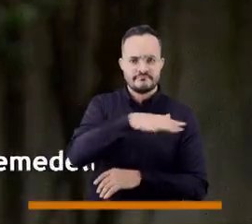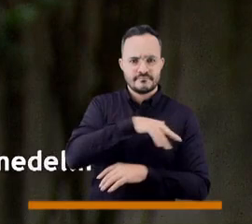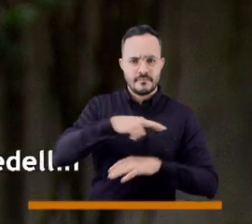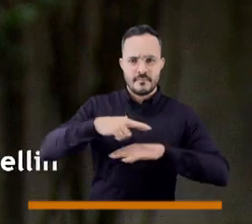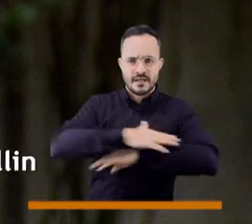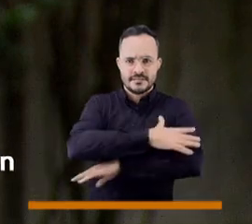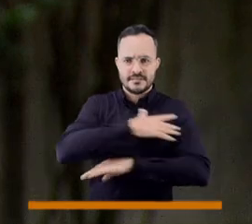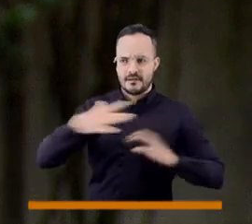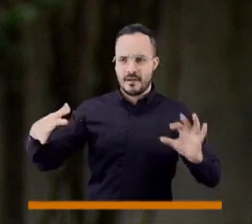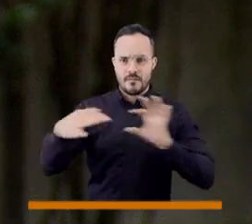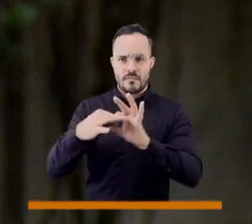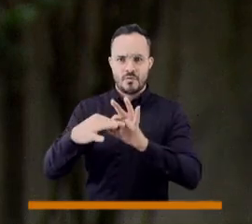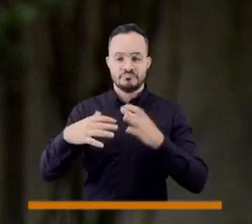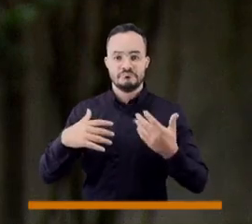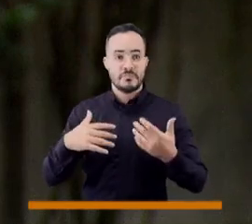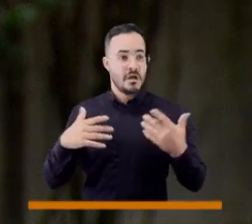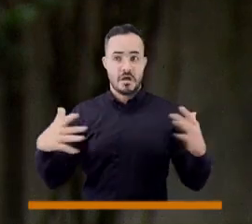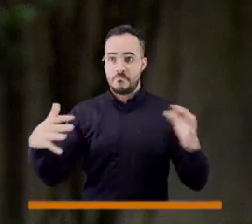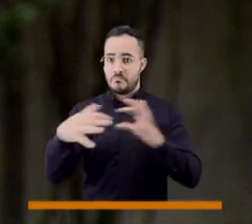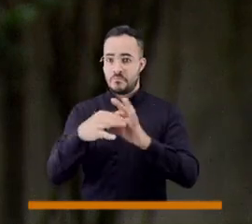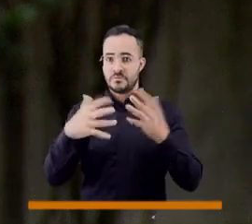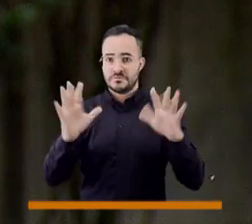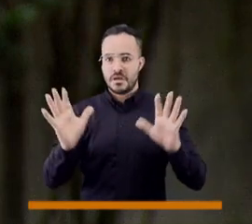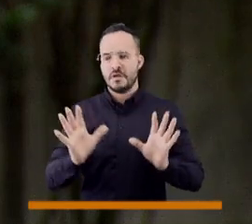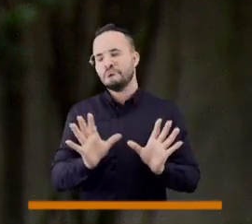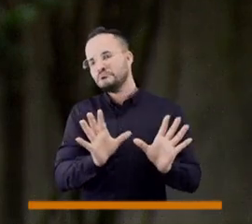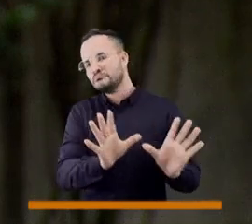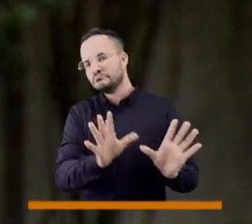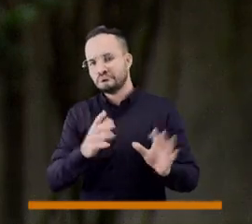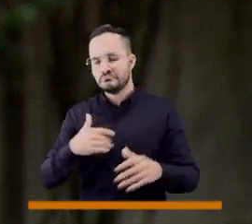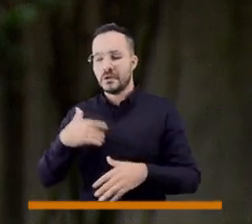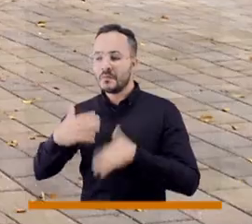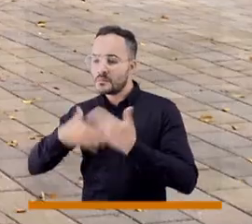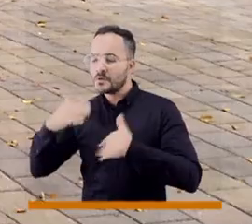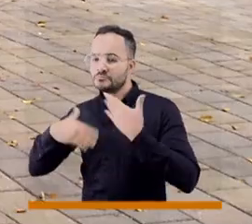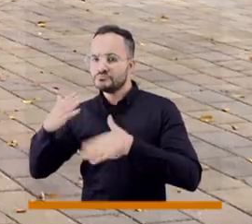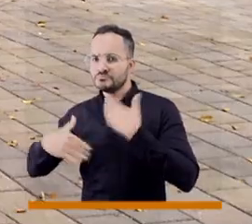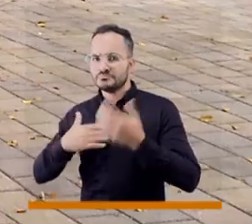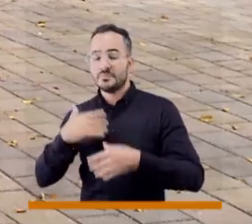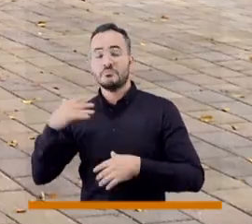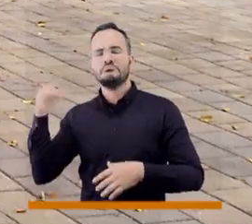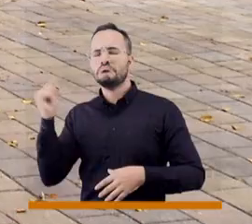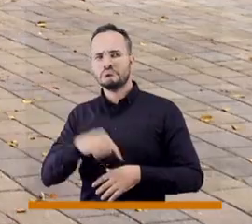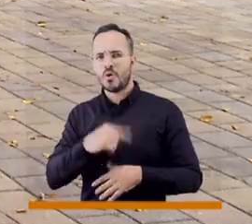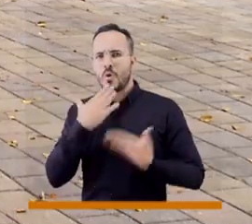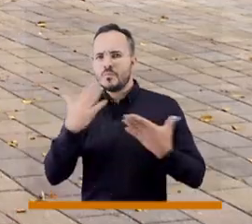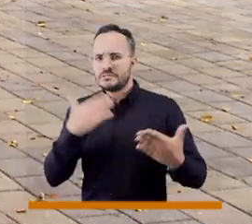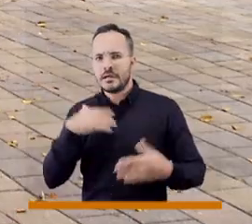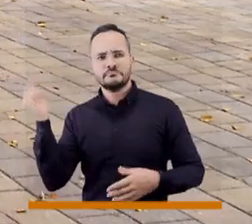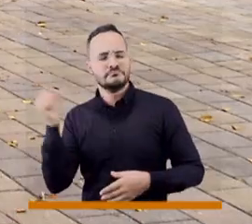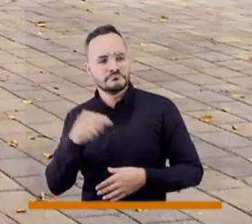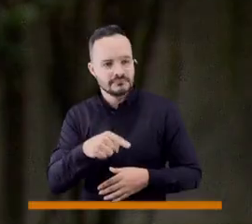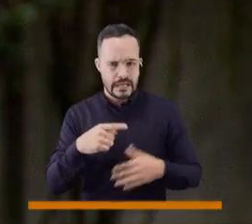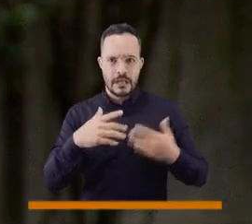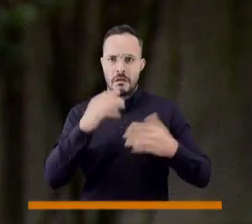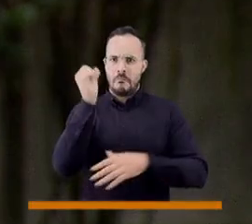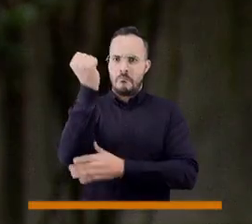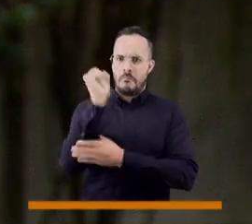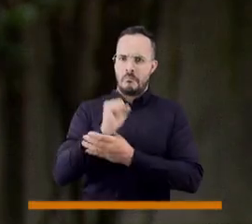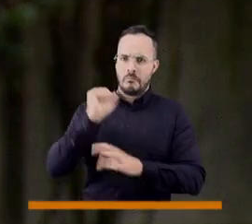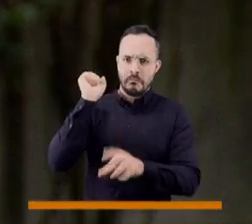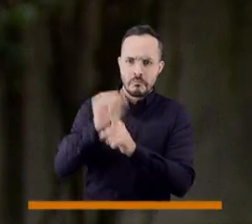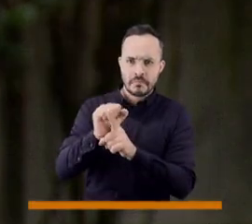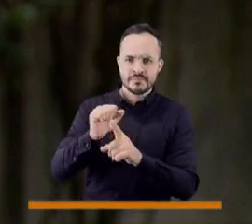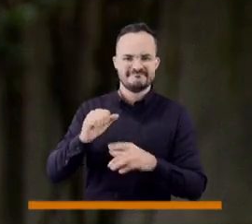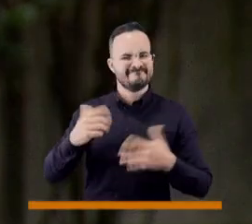cambiaron del todo, se dedicaron a otras cosas y dejaron abandonada la antigua vía al mar, y además hemos encontrado que